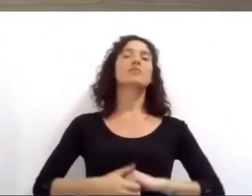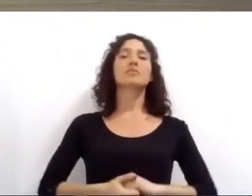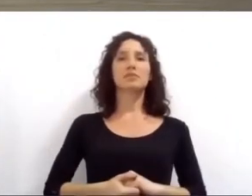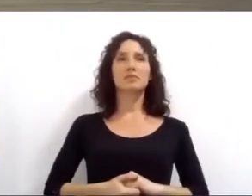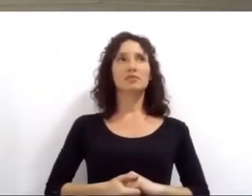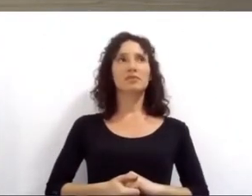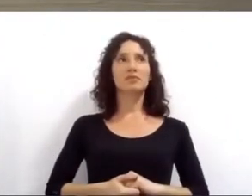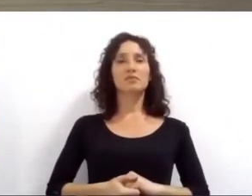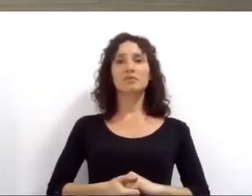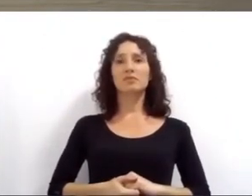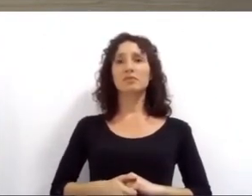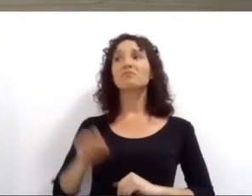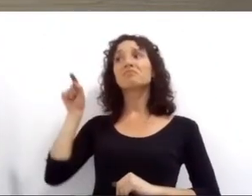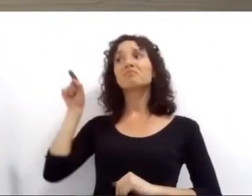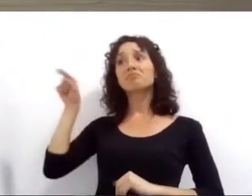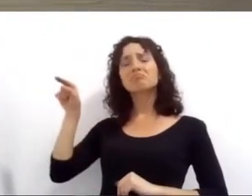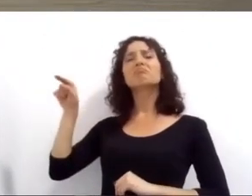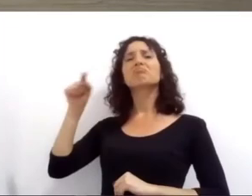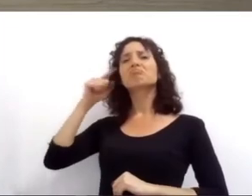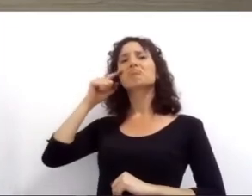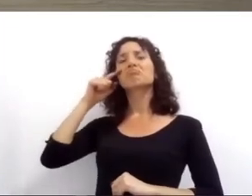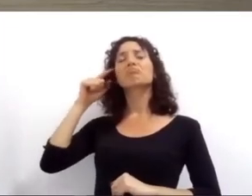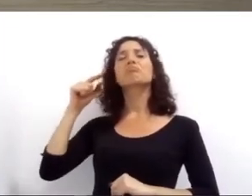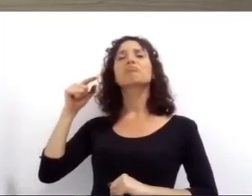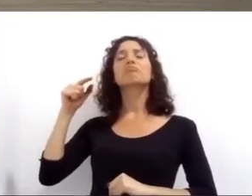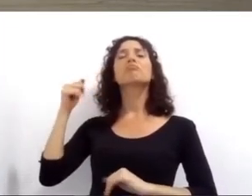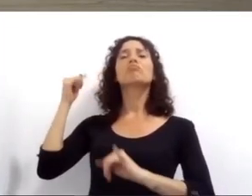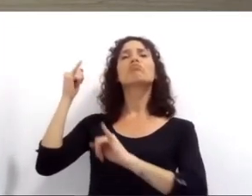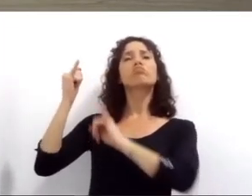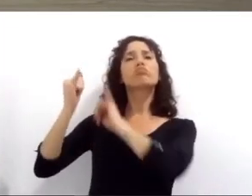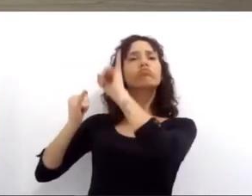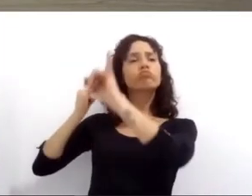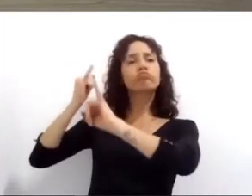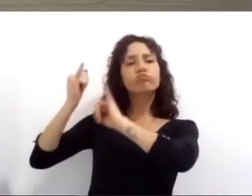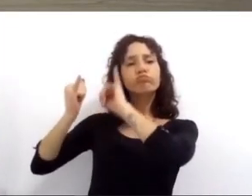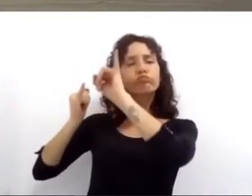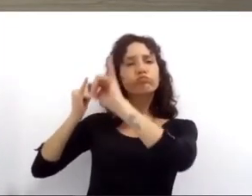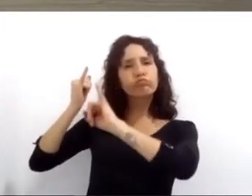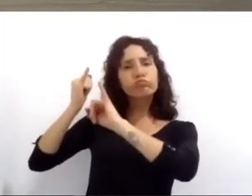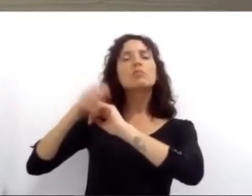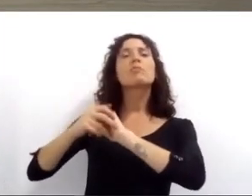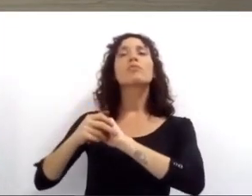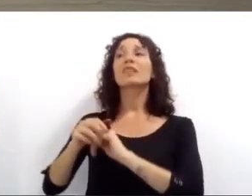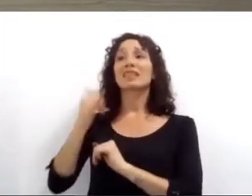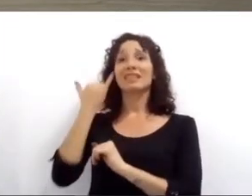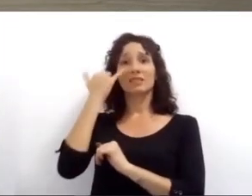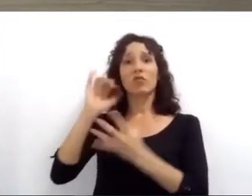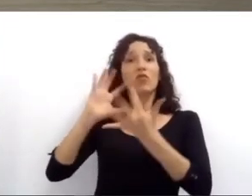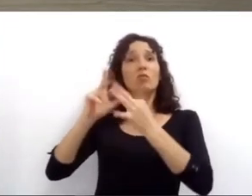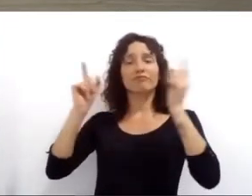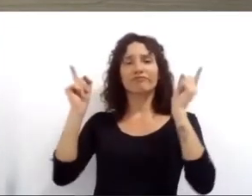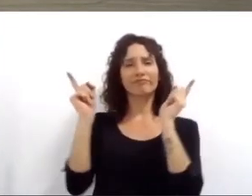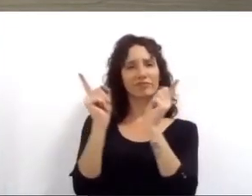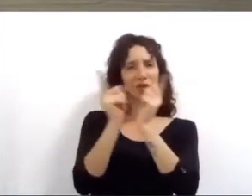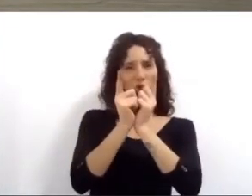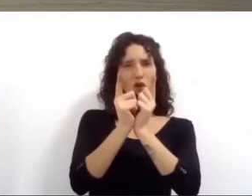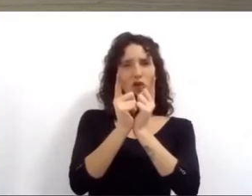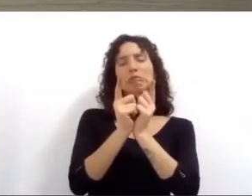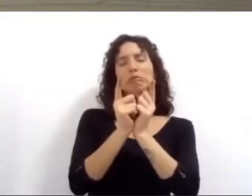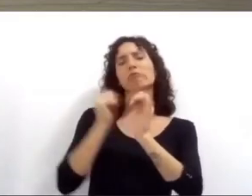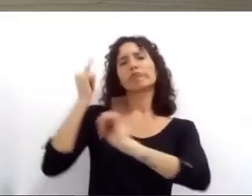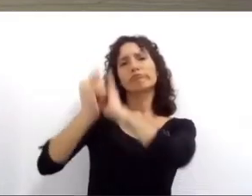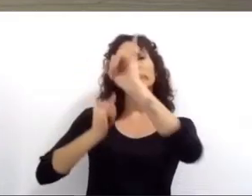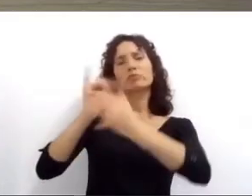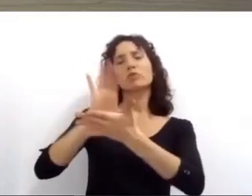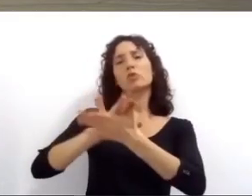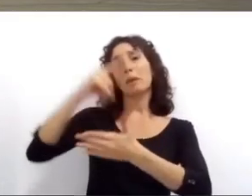hasta aquí el informe de lo actuado en plena pandemia y el resumen de lo que proyectamos para la ciudad en los próximos